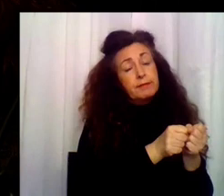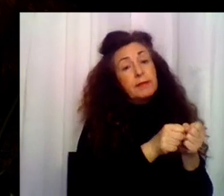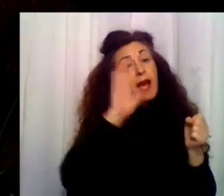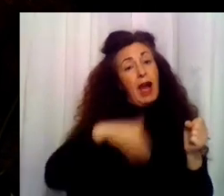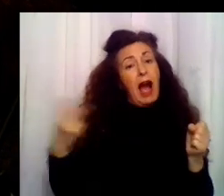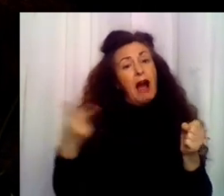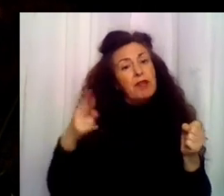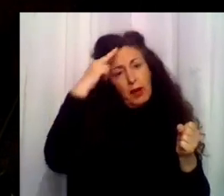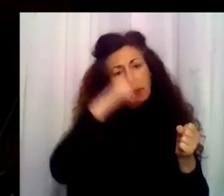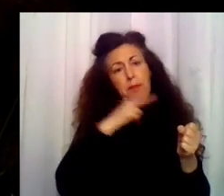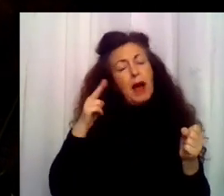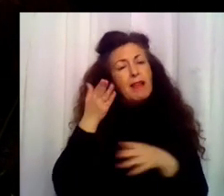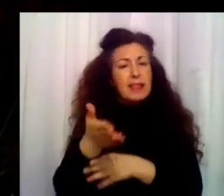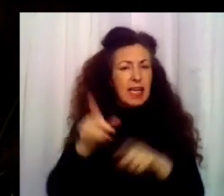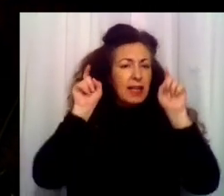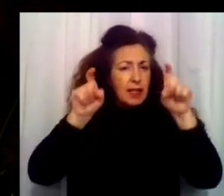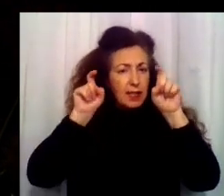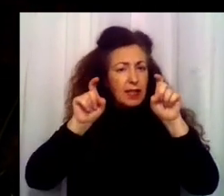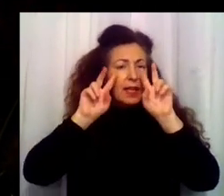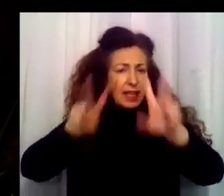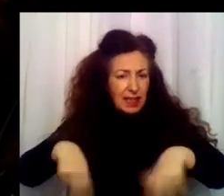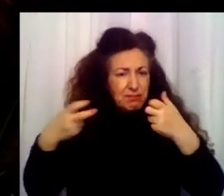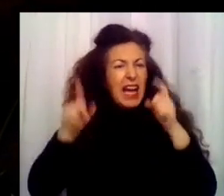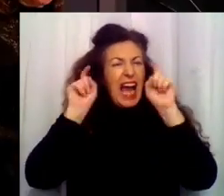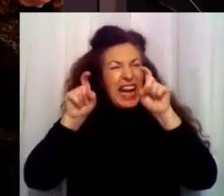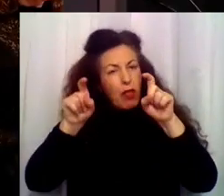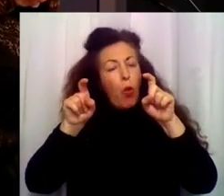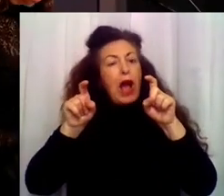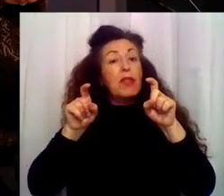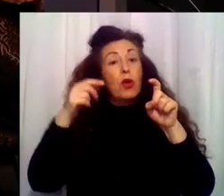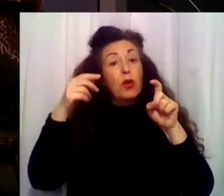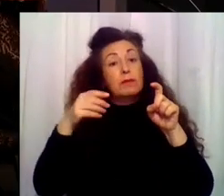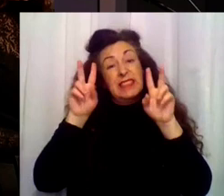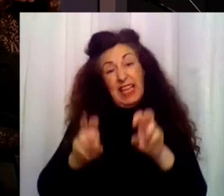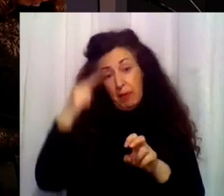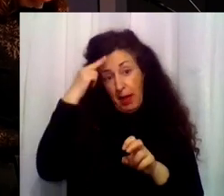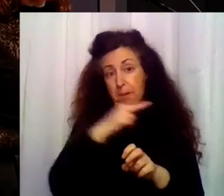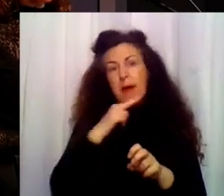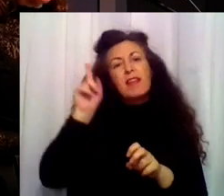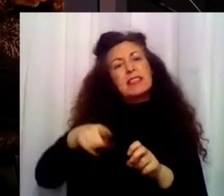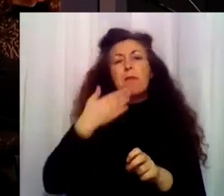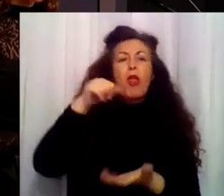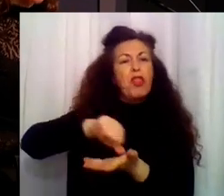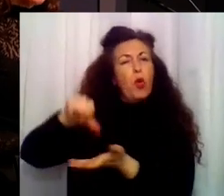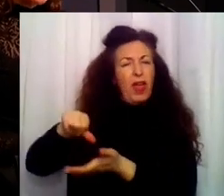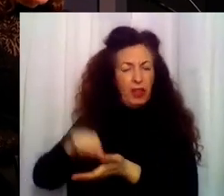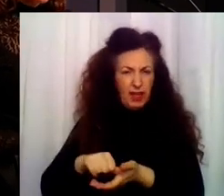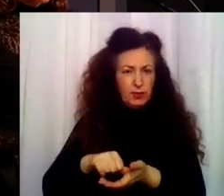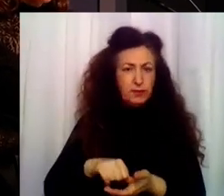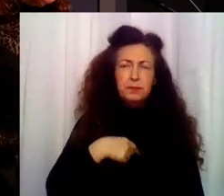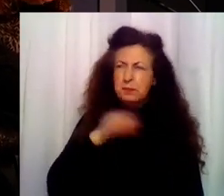de reeducación, no solo como padres, sino también como ciudadanos. Señora Azúa, ¿a qué se debe esta agresividad creciente?